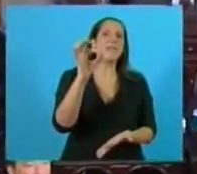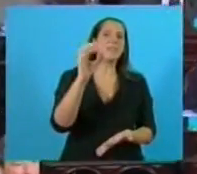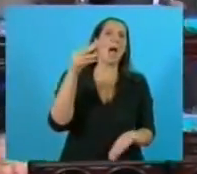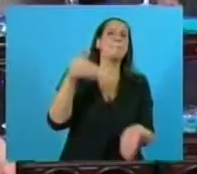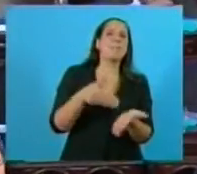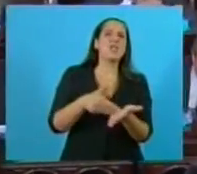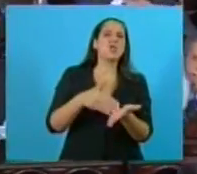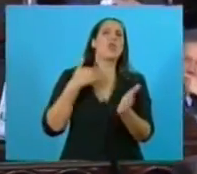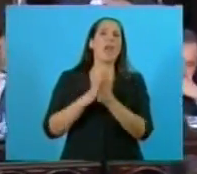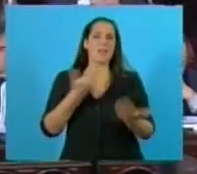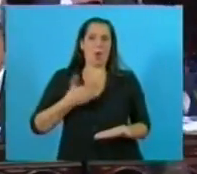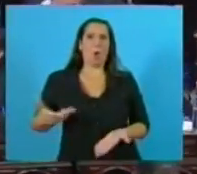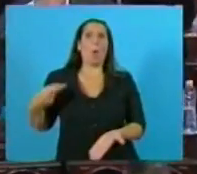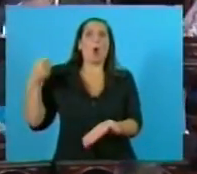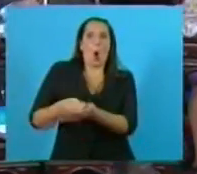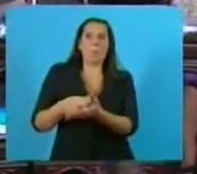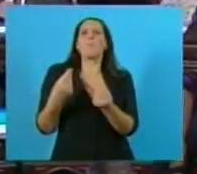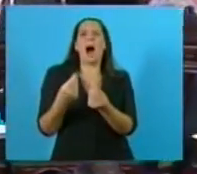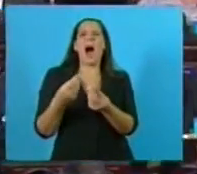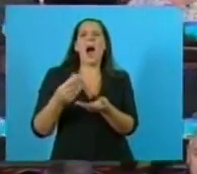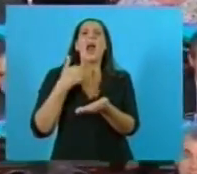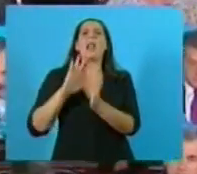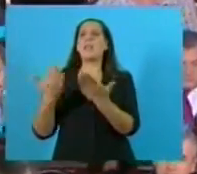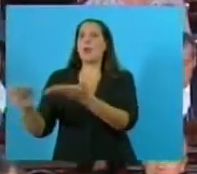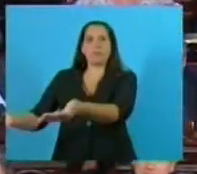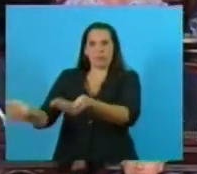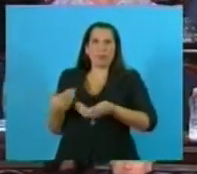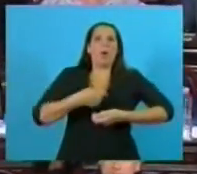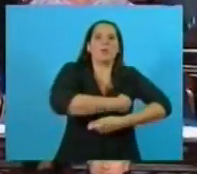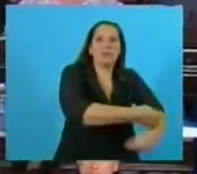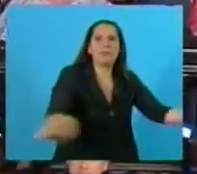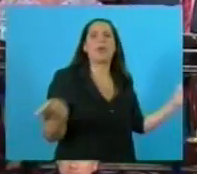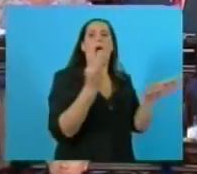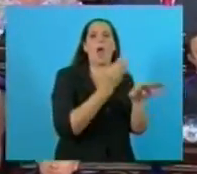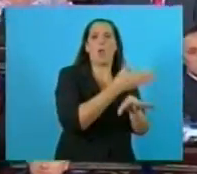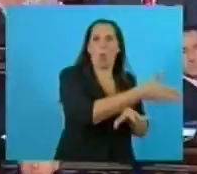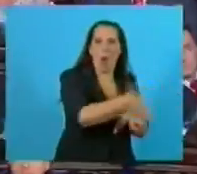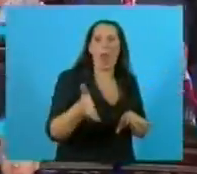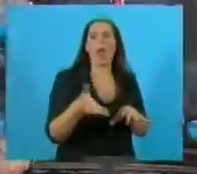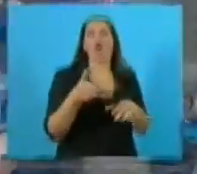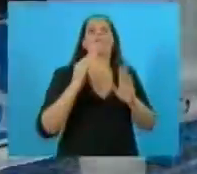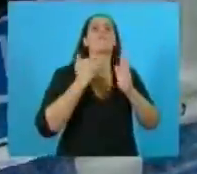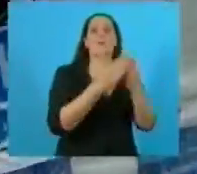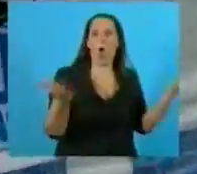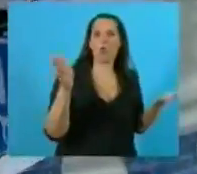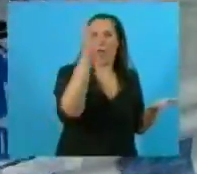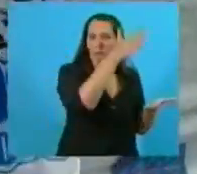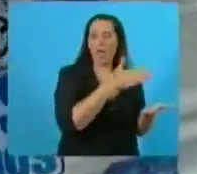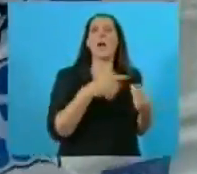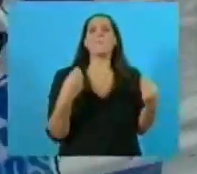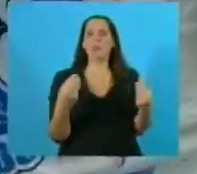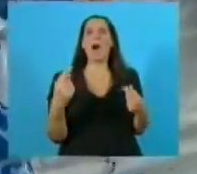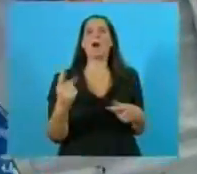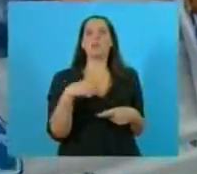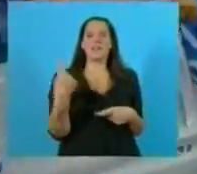gratuitamente en colegios, bibliotecas populares y que permiten el acceso a un